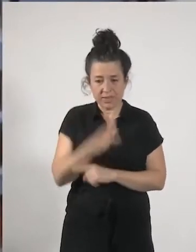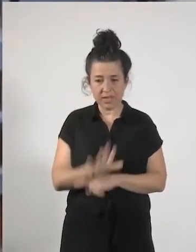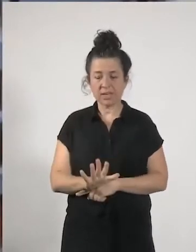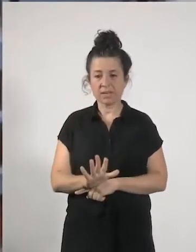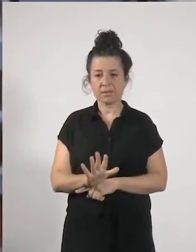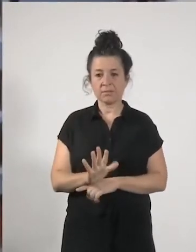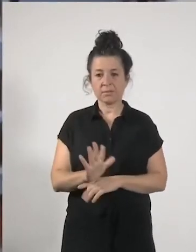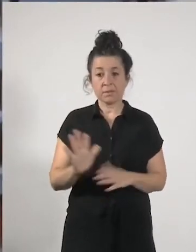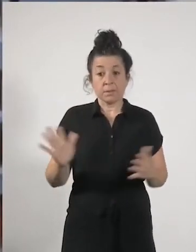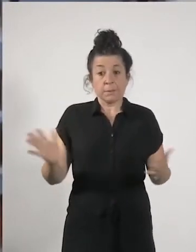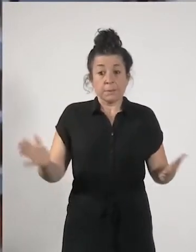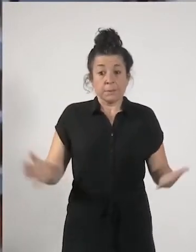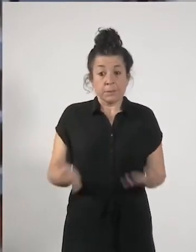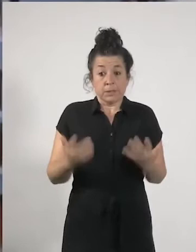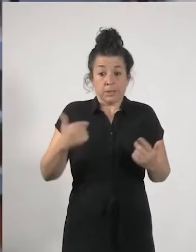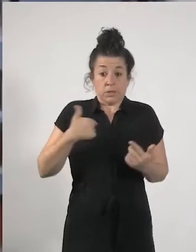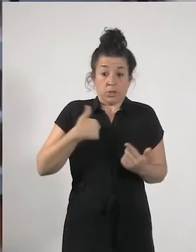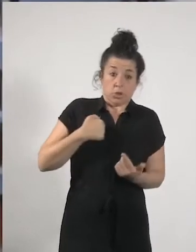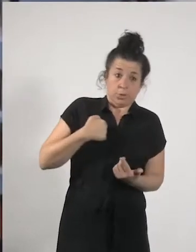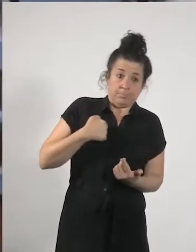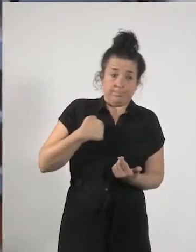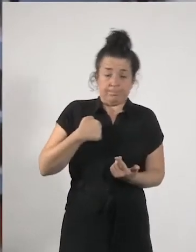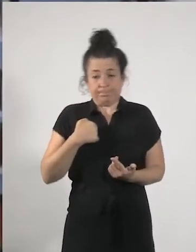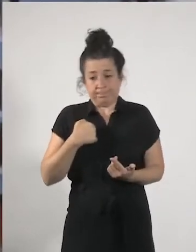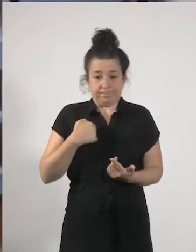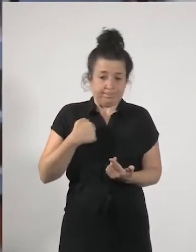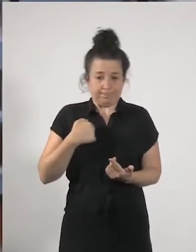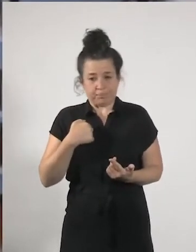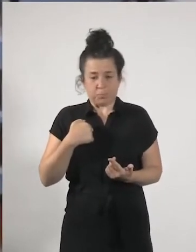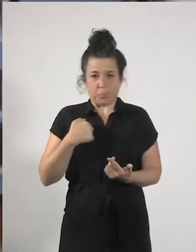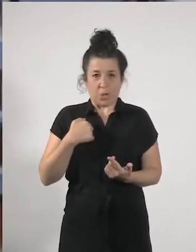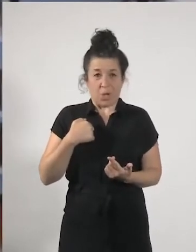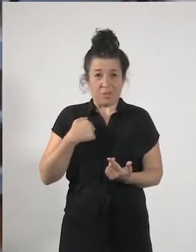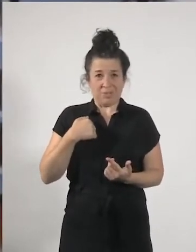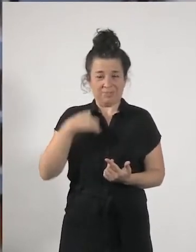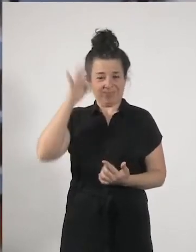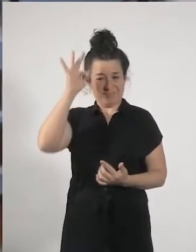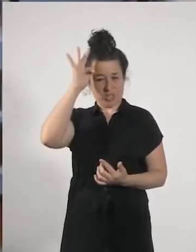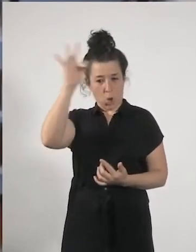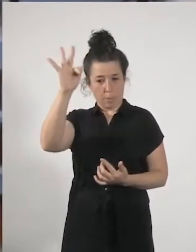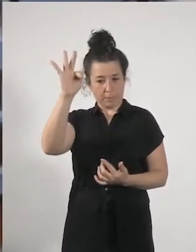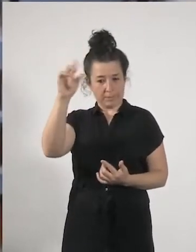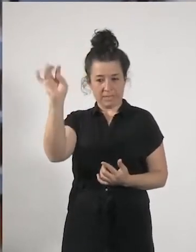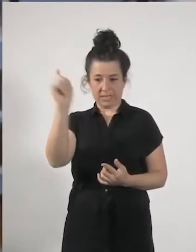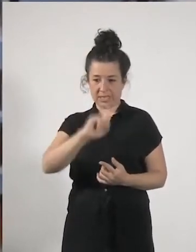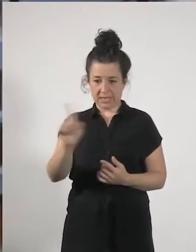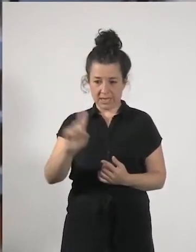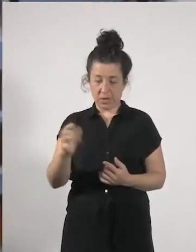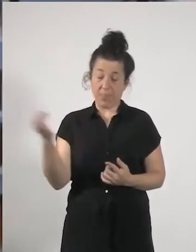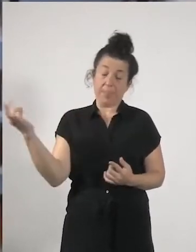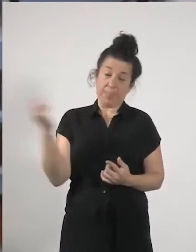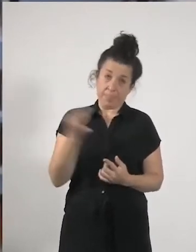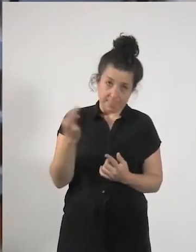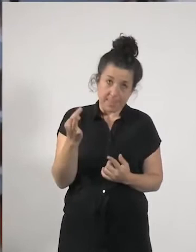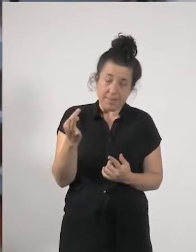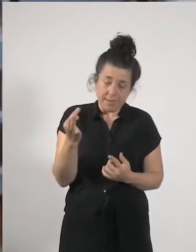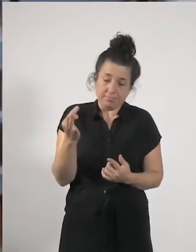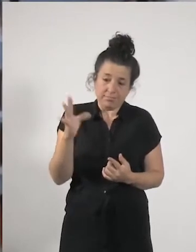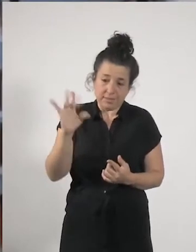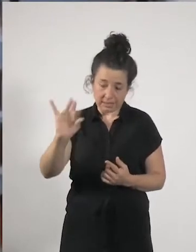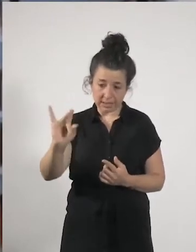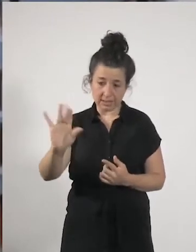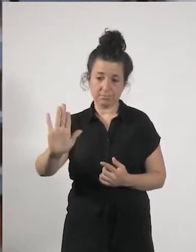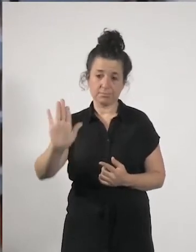soy un poco no soy muy optimista es decir debería serlo debería ser y